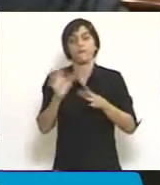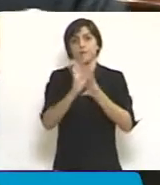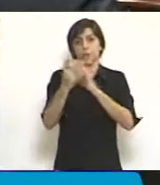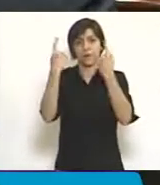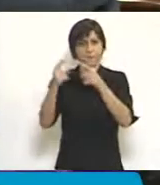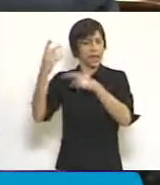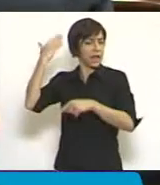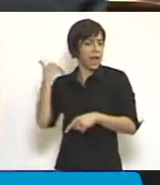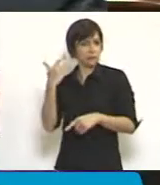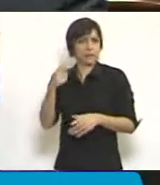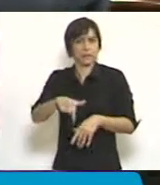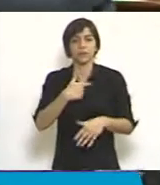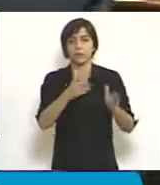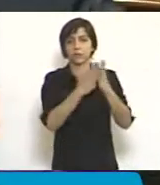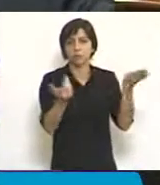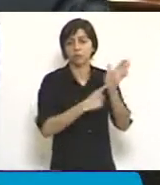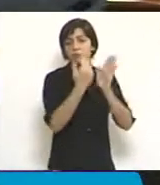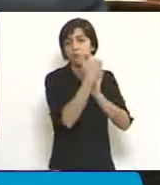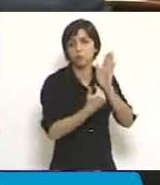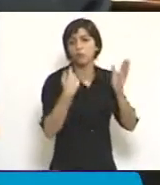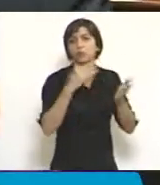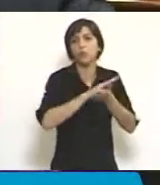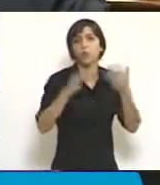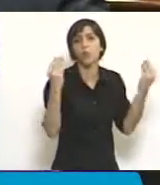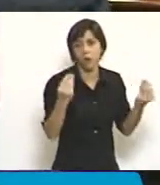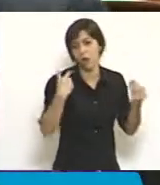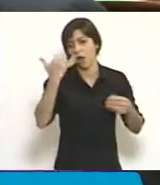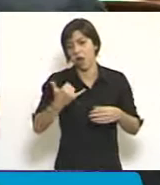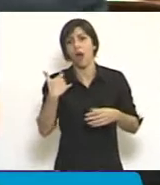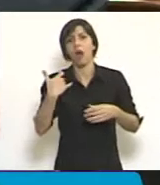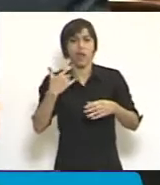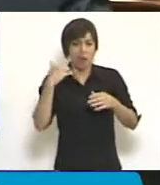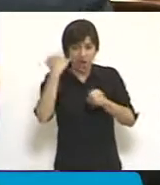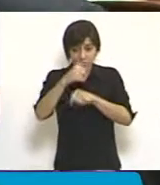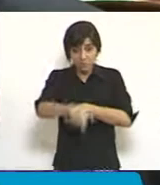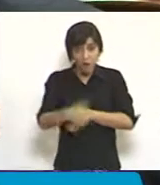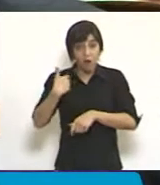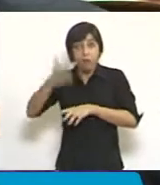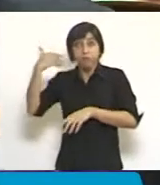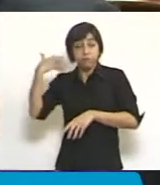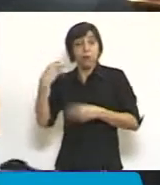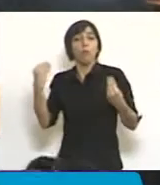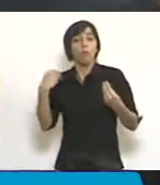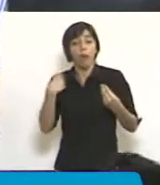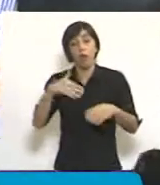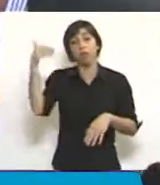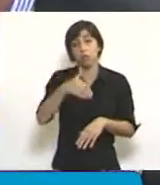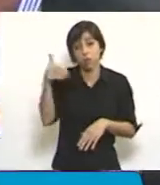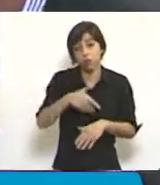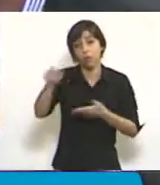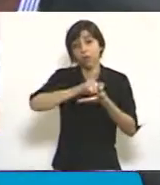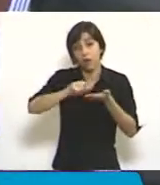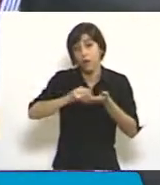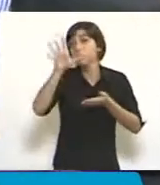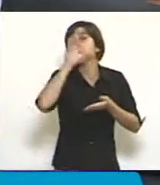sistema procesal penal, escritural, secreto, poco transparente, con poca celeridad. ¿Cuánto